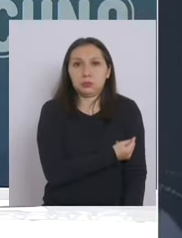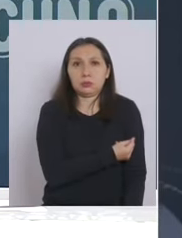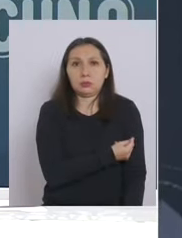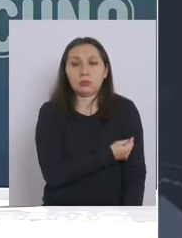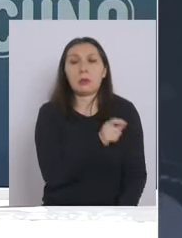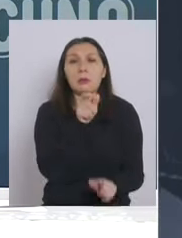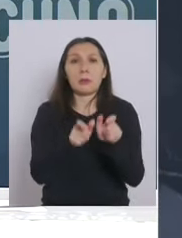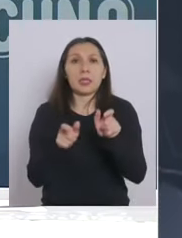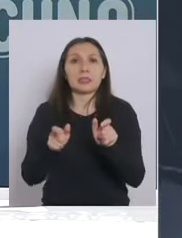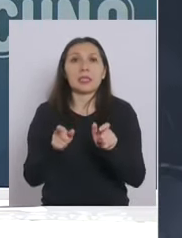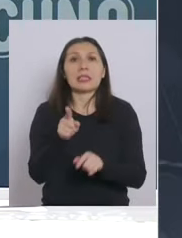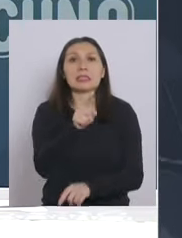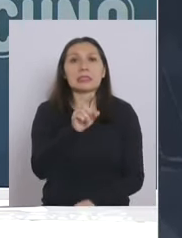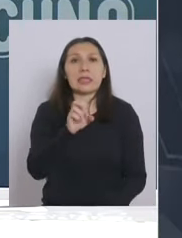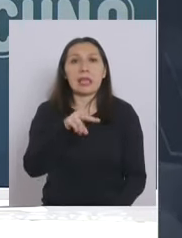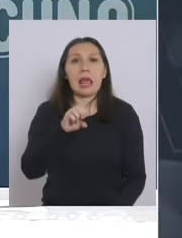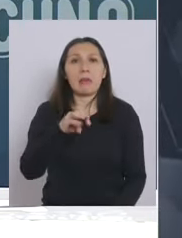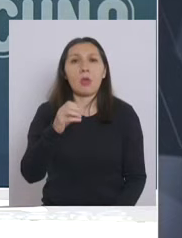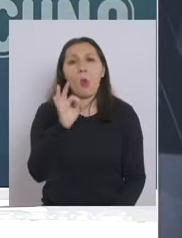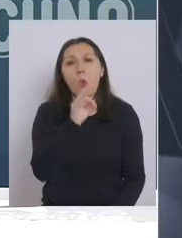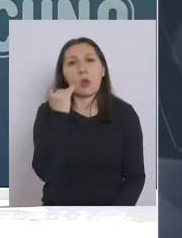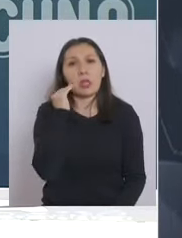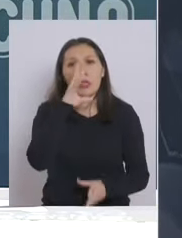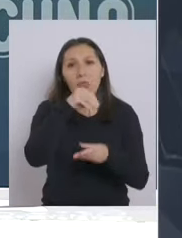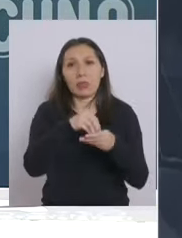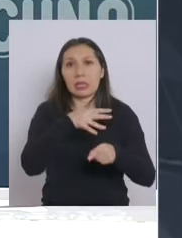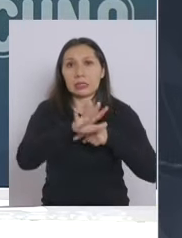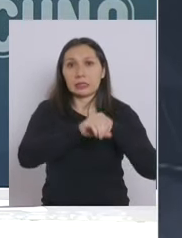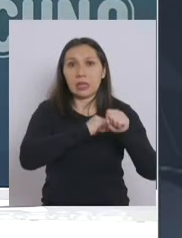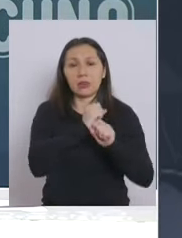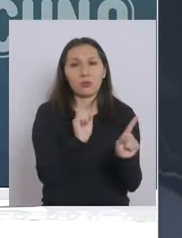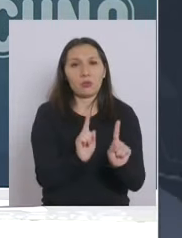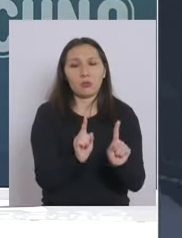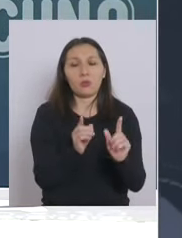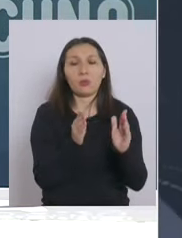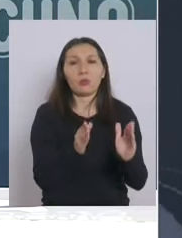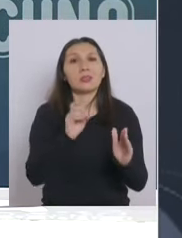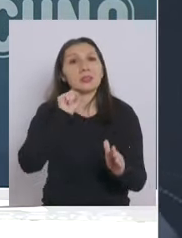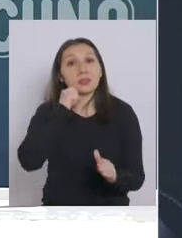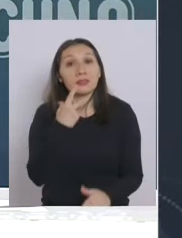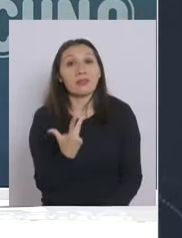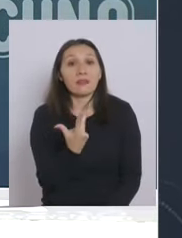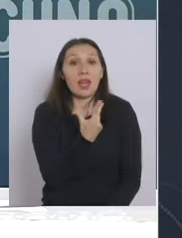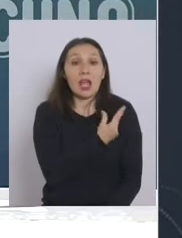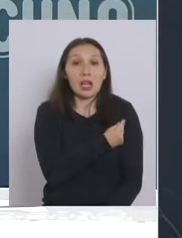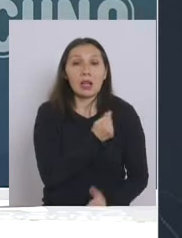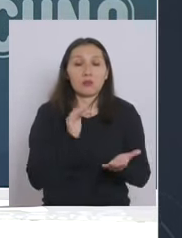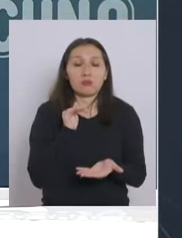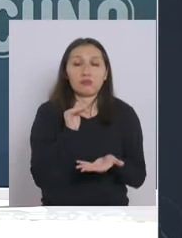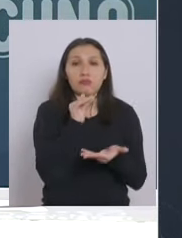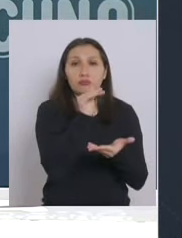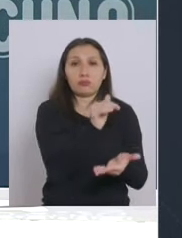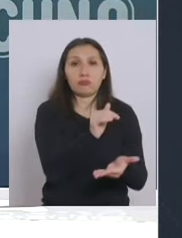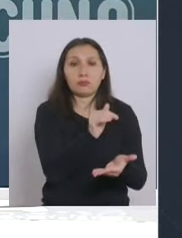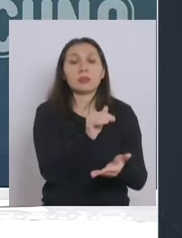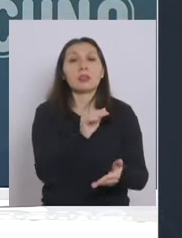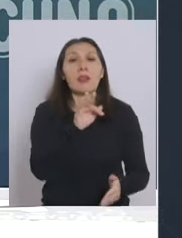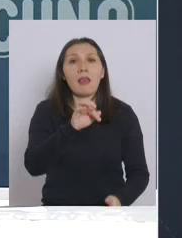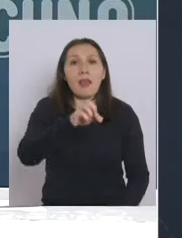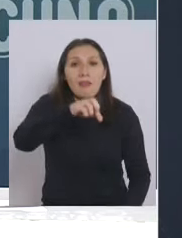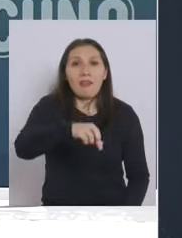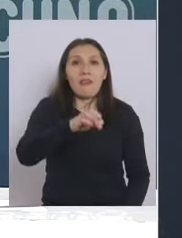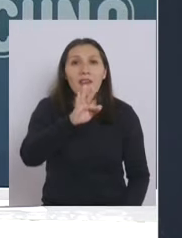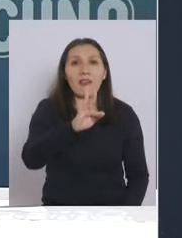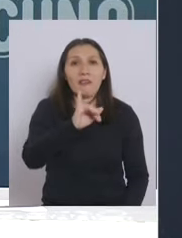habitantes del cename o niños del cename de 15 la vacuna que nosotros destinamos al cename fue la vacuna Pfizer